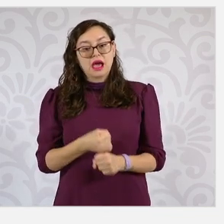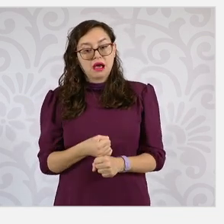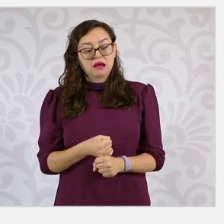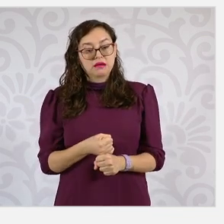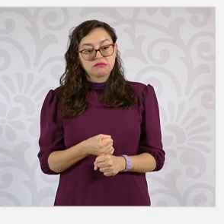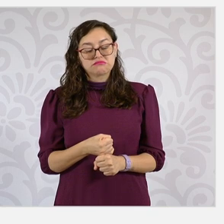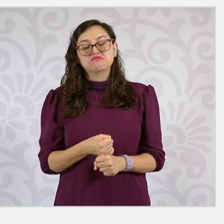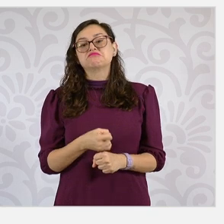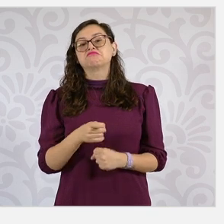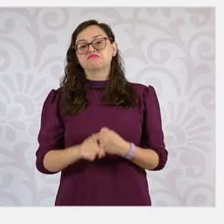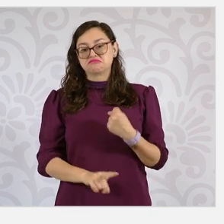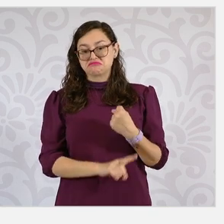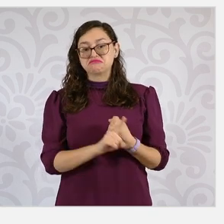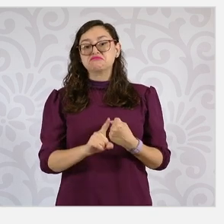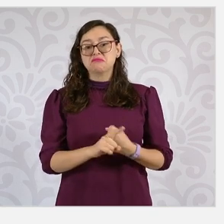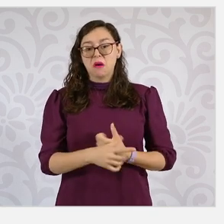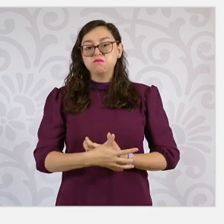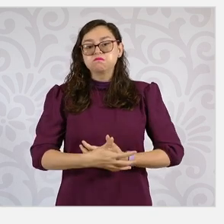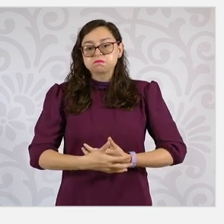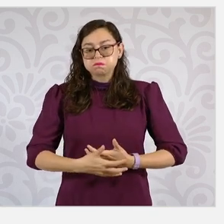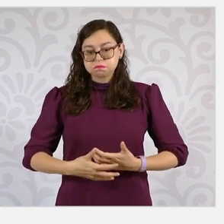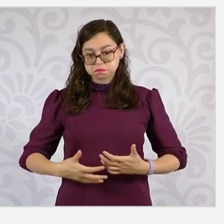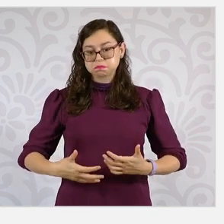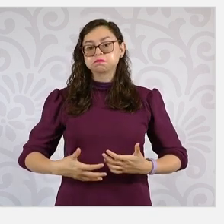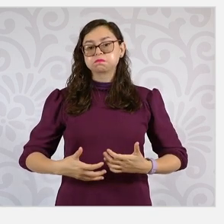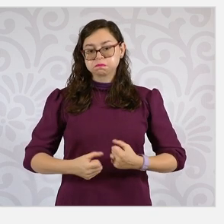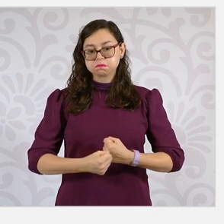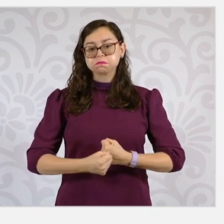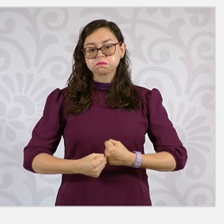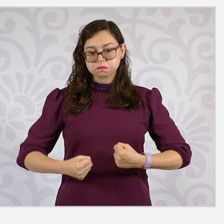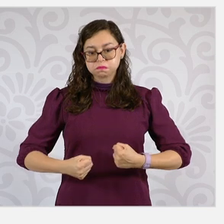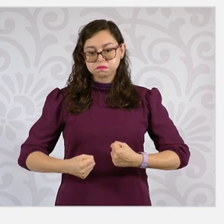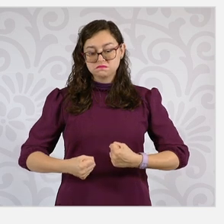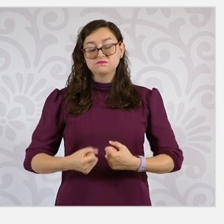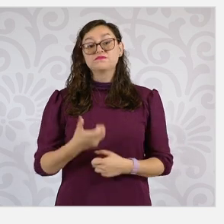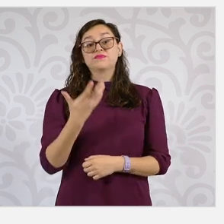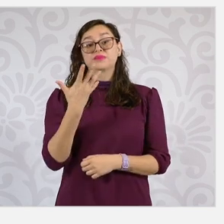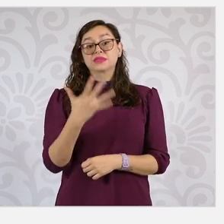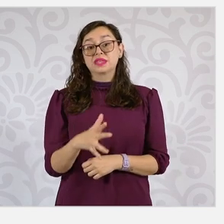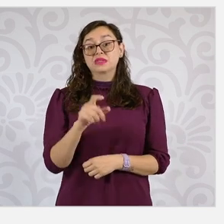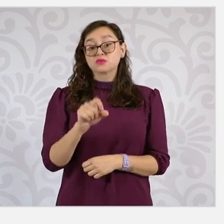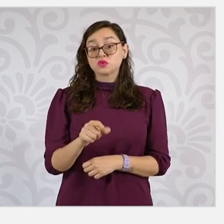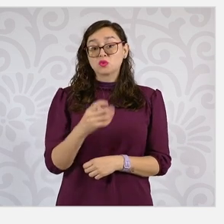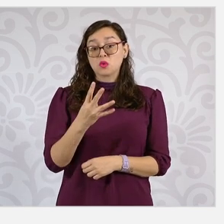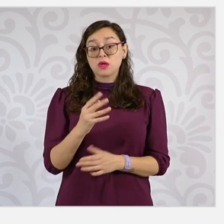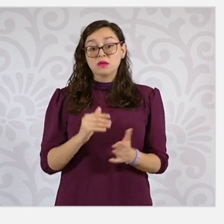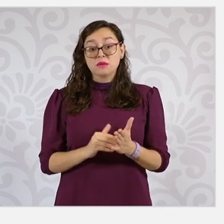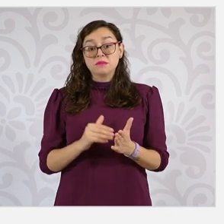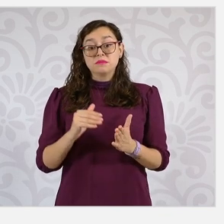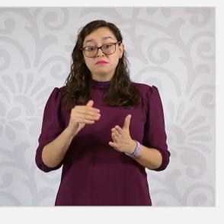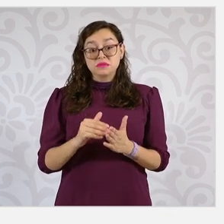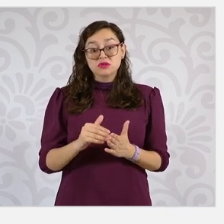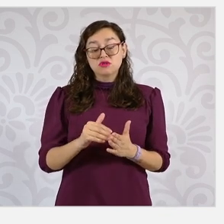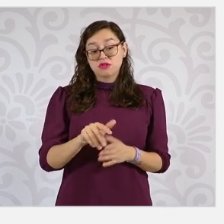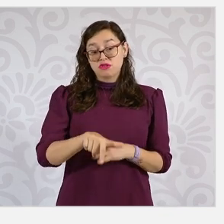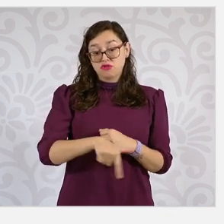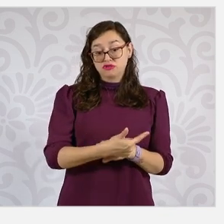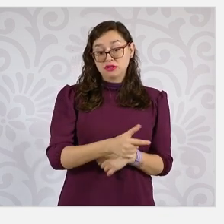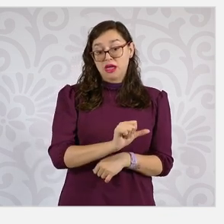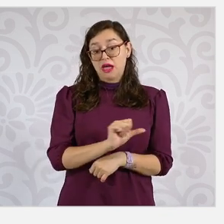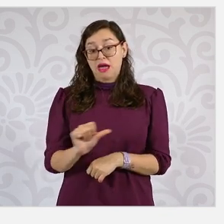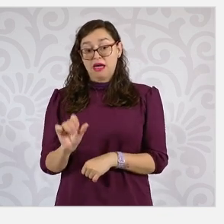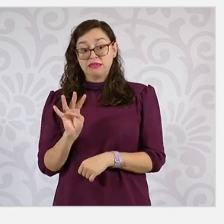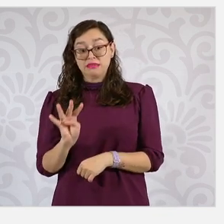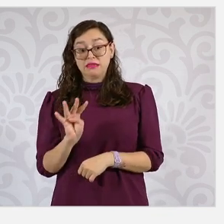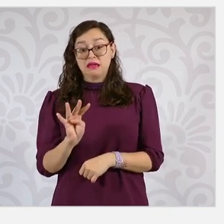problemas de obesidad o sobrepeso y 10.4 millones de estudiantes entre los 12 y